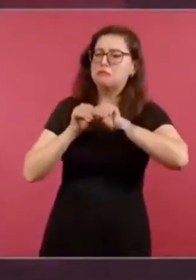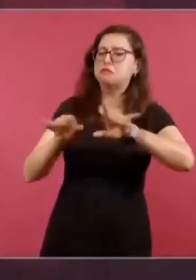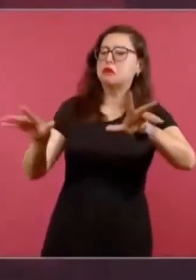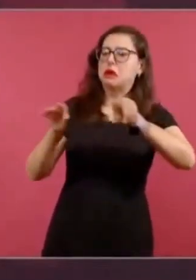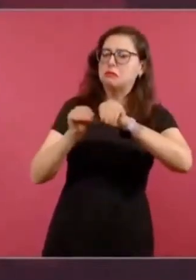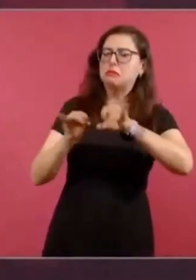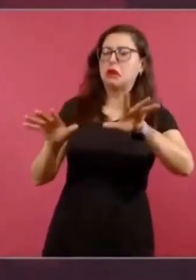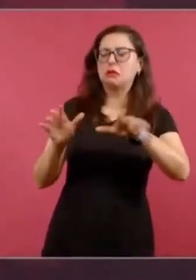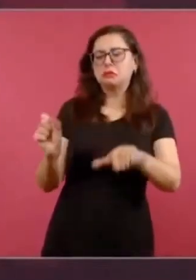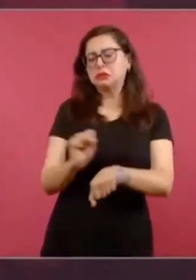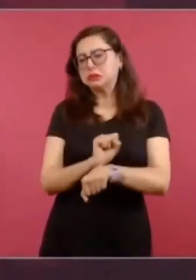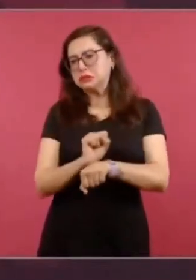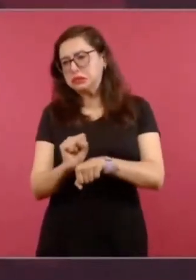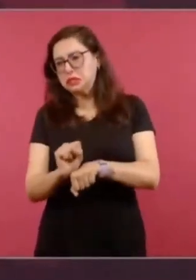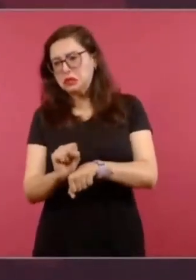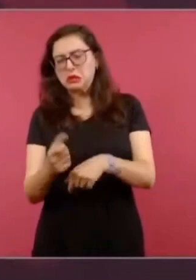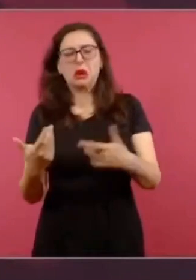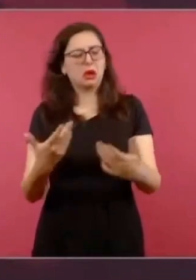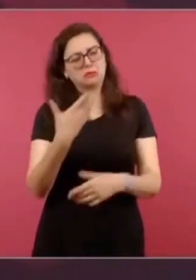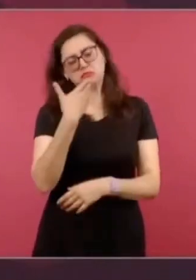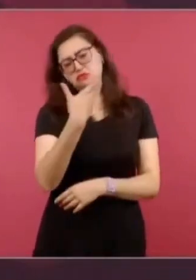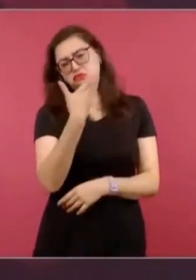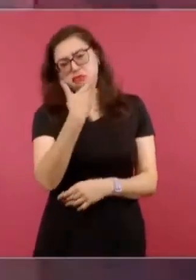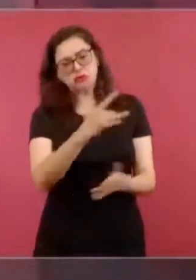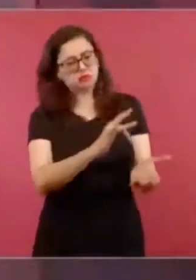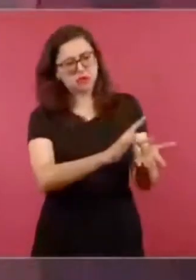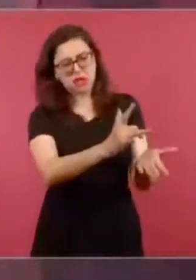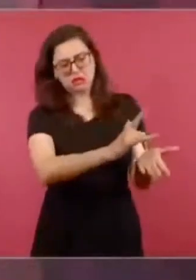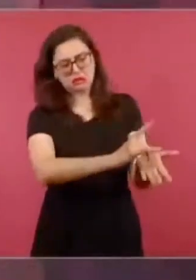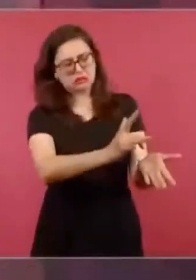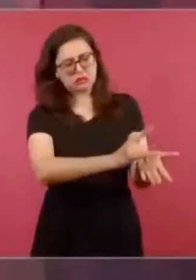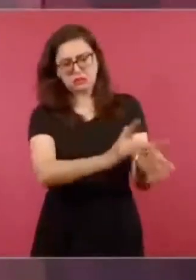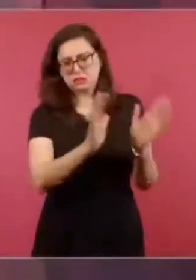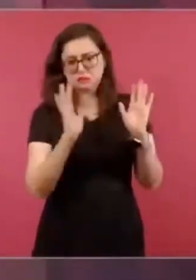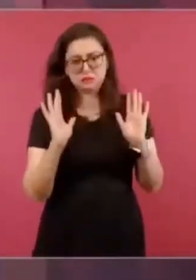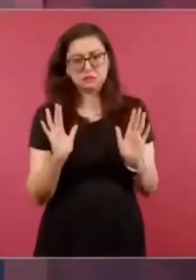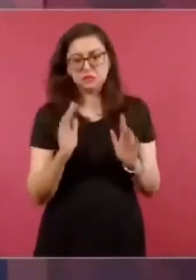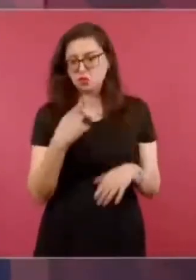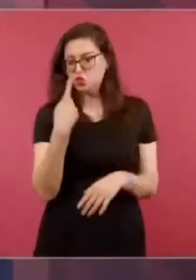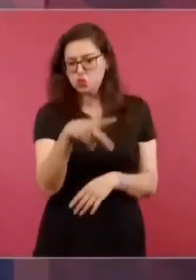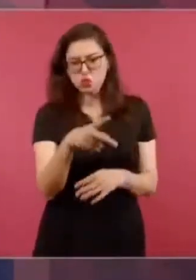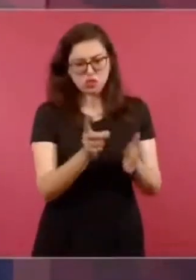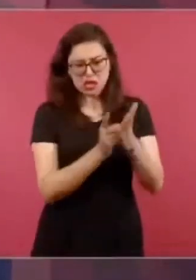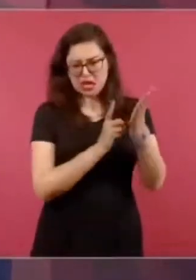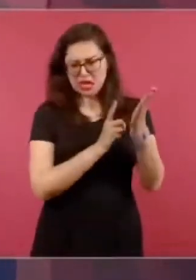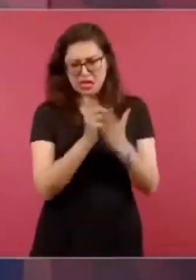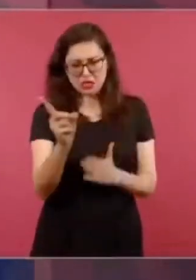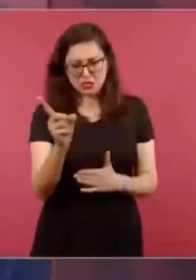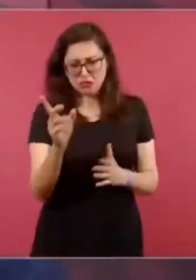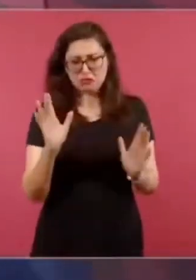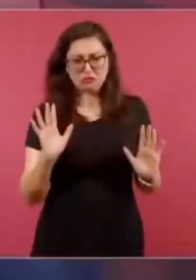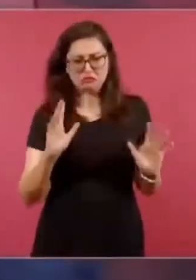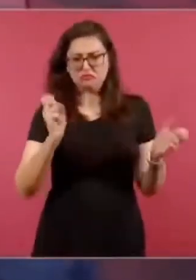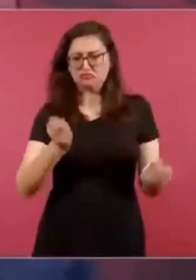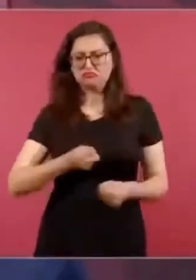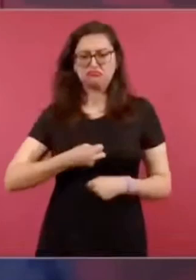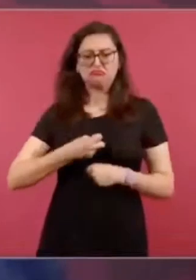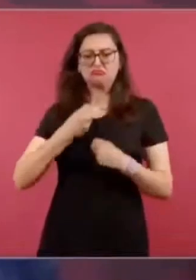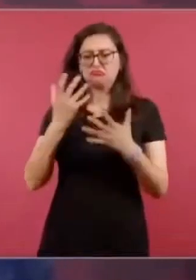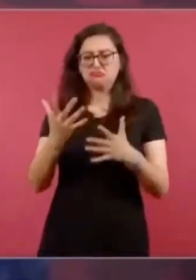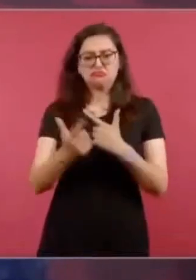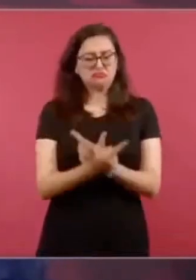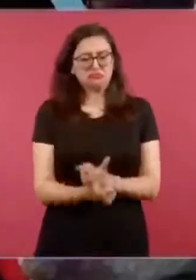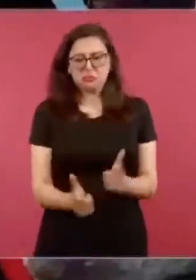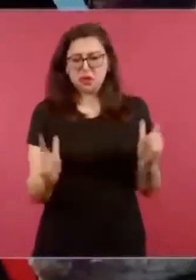portan muy bien y tienen todo el derecho de expresarse, de manifestarse.